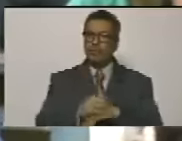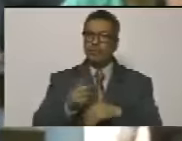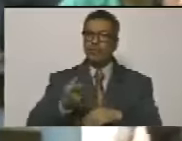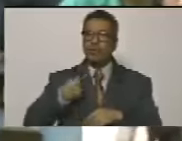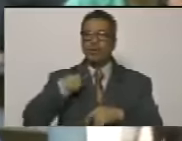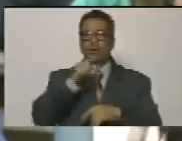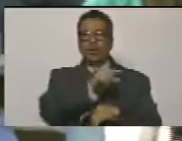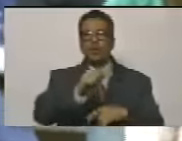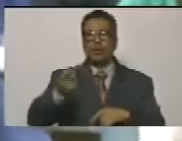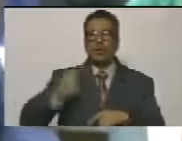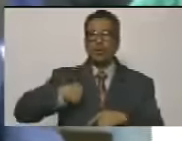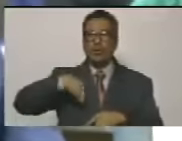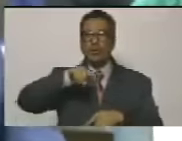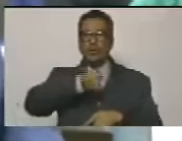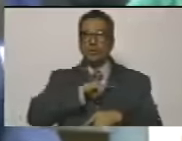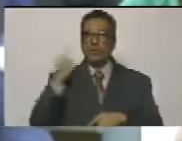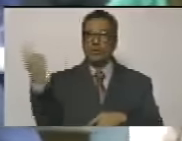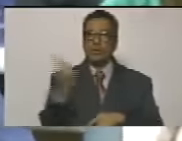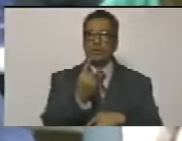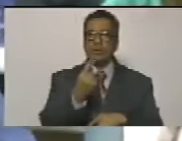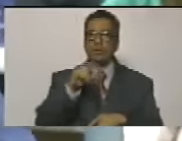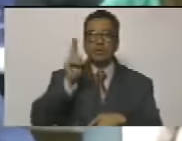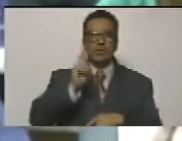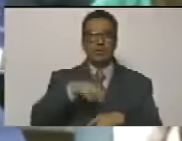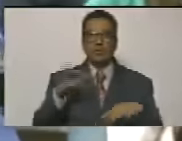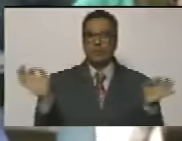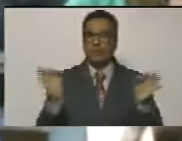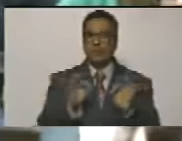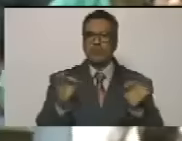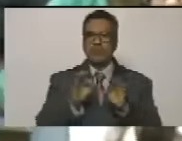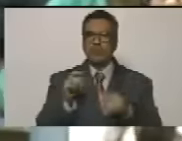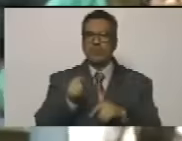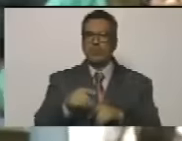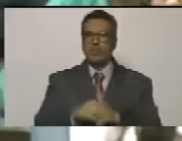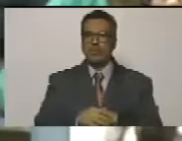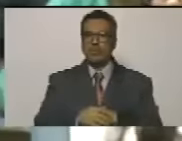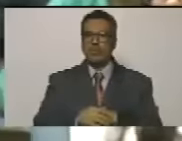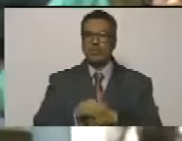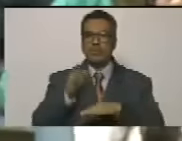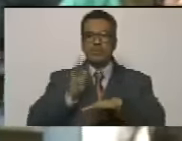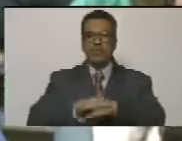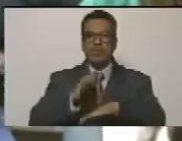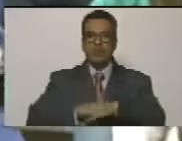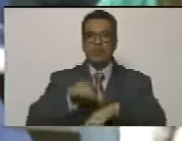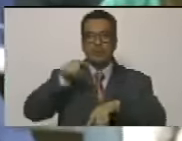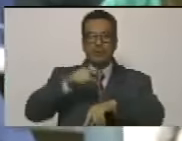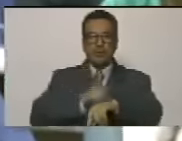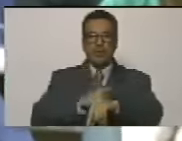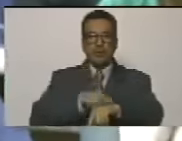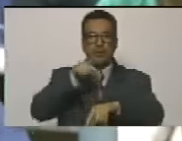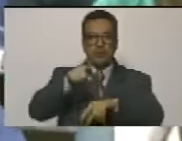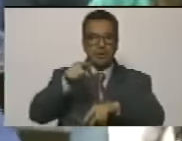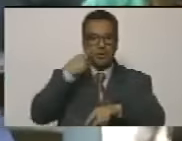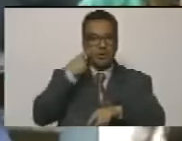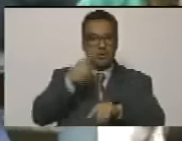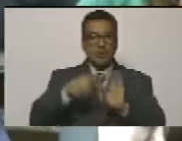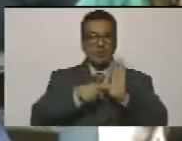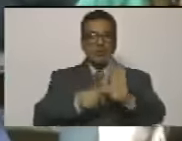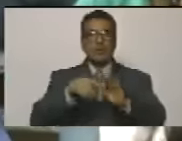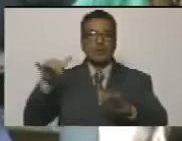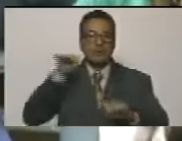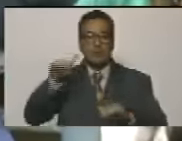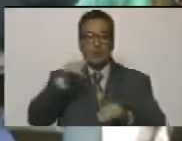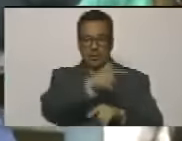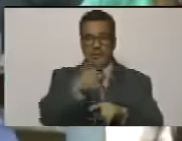estaría ninguno de nosotros acá ninguno y lo que pasó ahorita lo que acaban de denunciar es tan